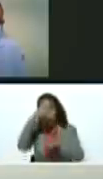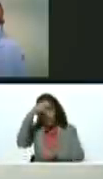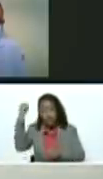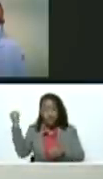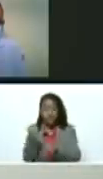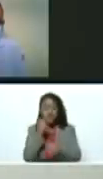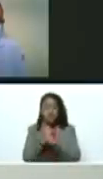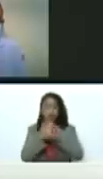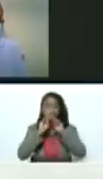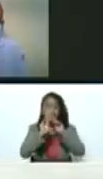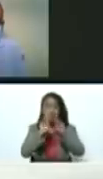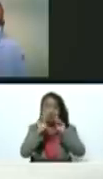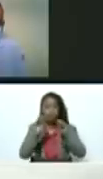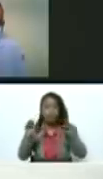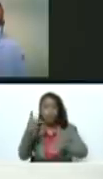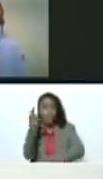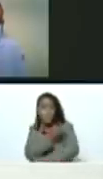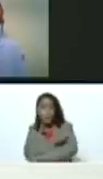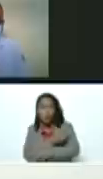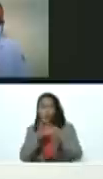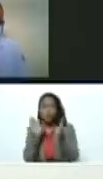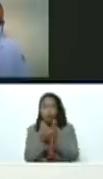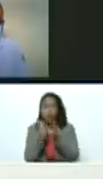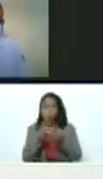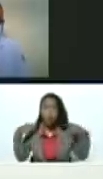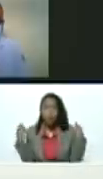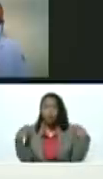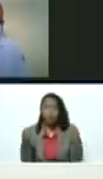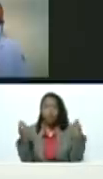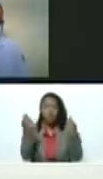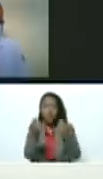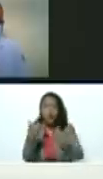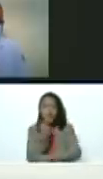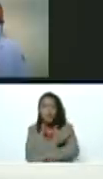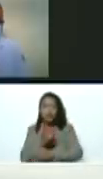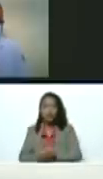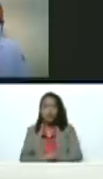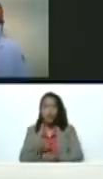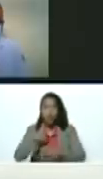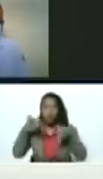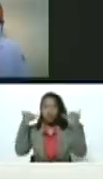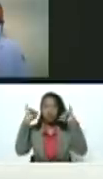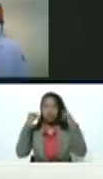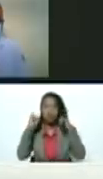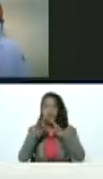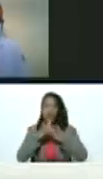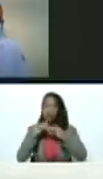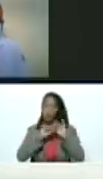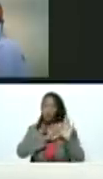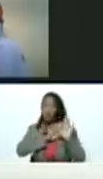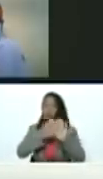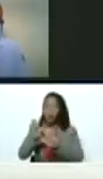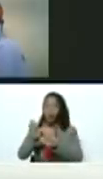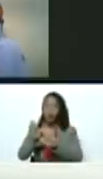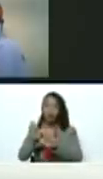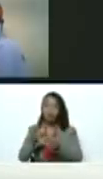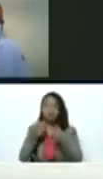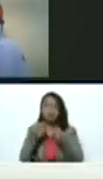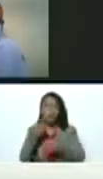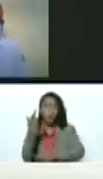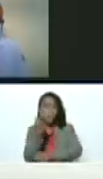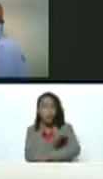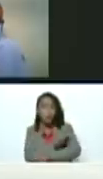llamando a la vacunación, promoviendo la vacunación. De verdad lo celebro. Y todo el apoyo para la